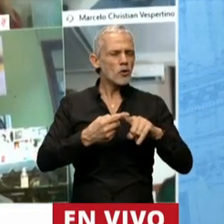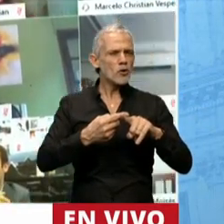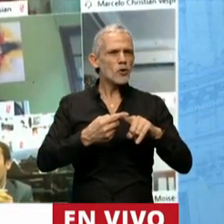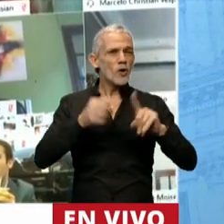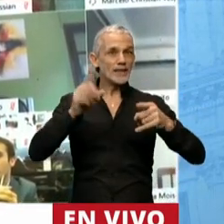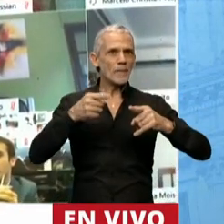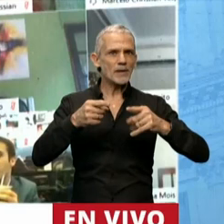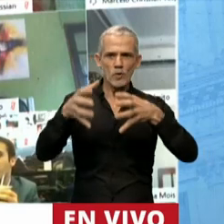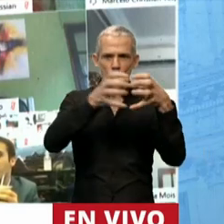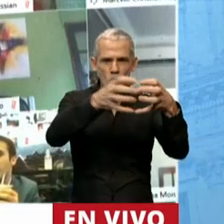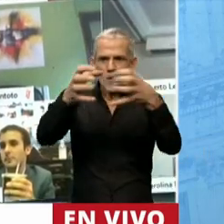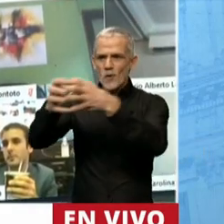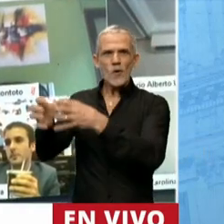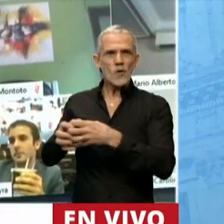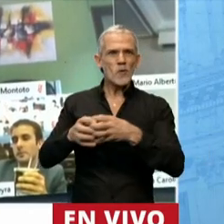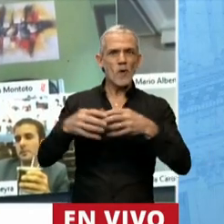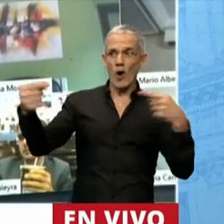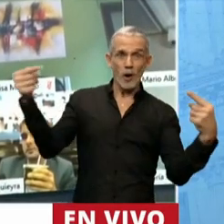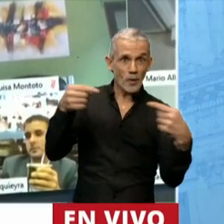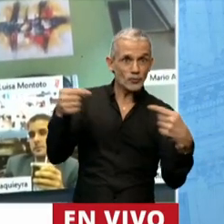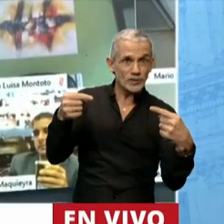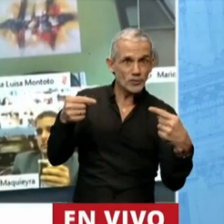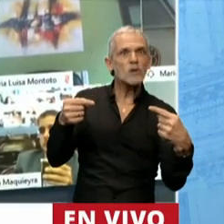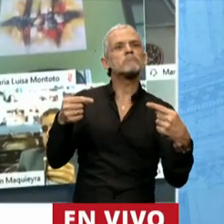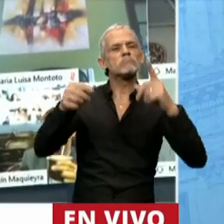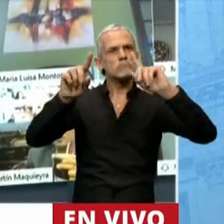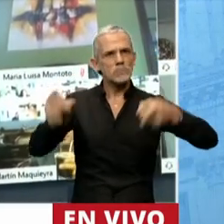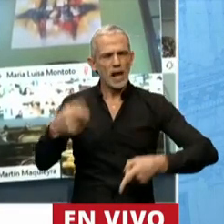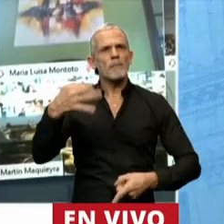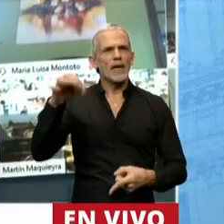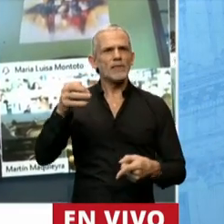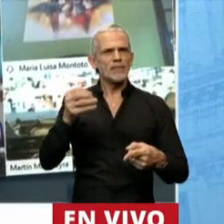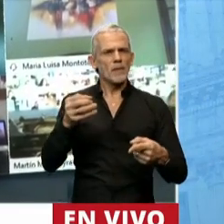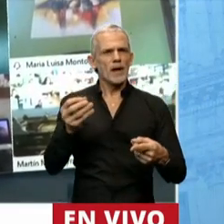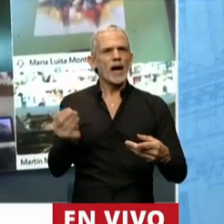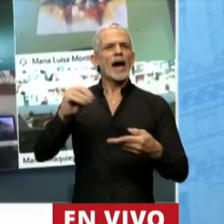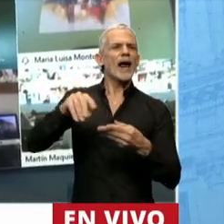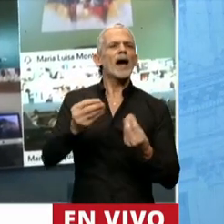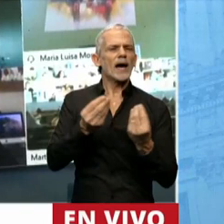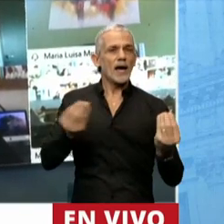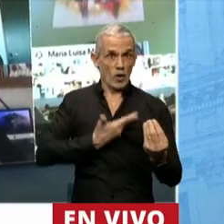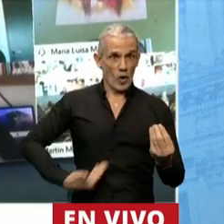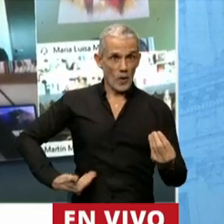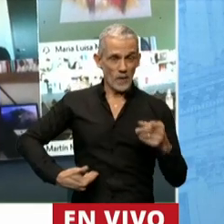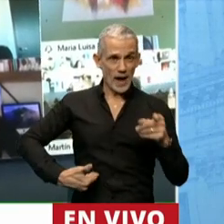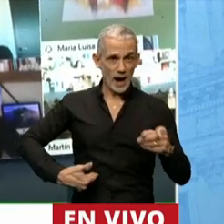diferentes bloques de la oposición, también lo tenemos que sumar a la permanente